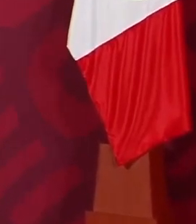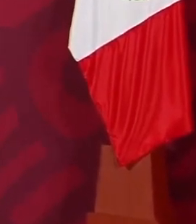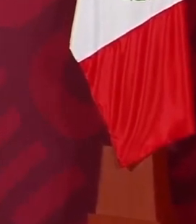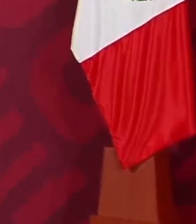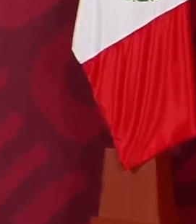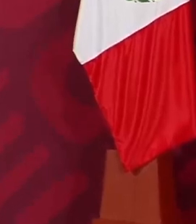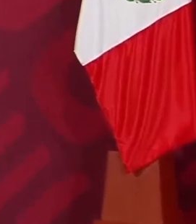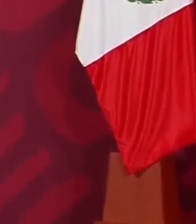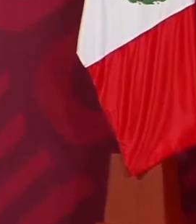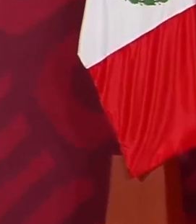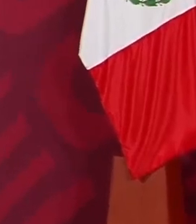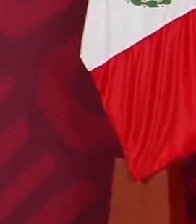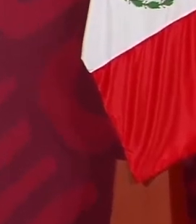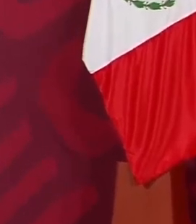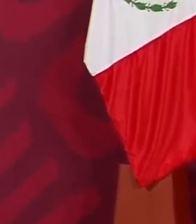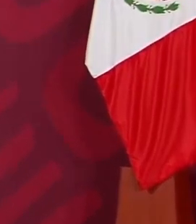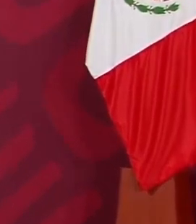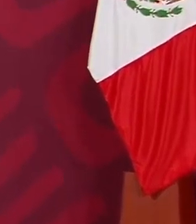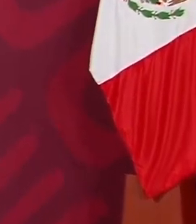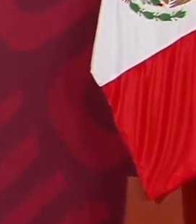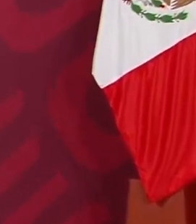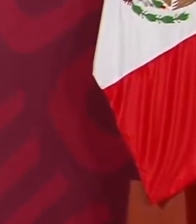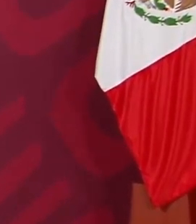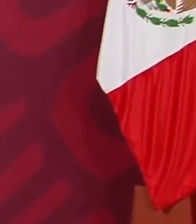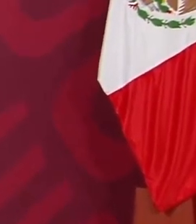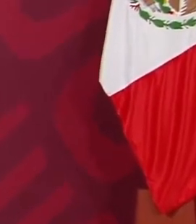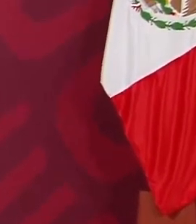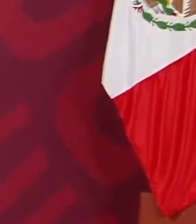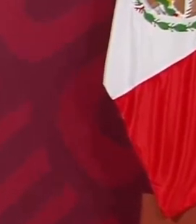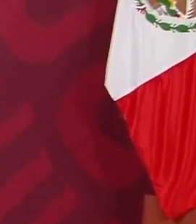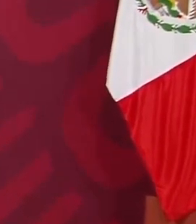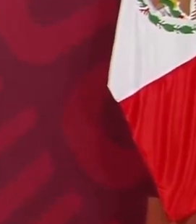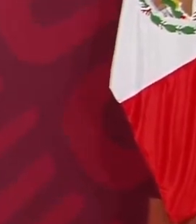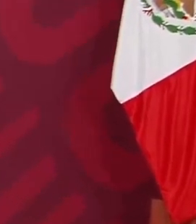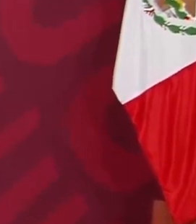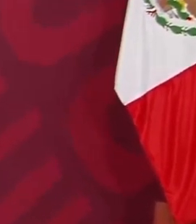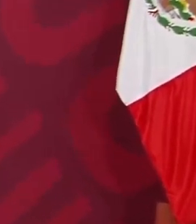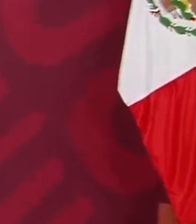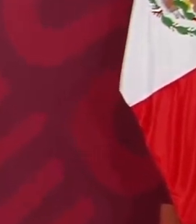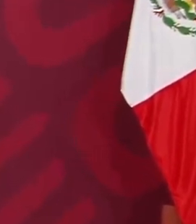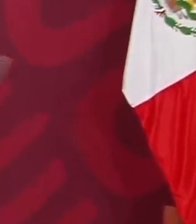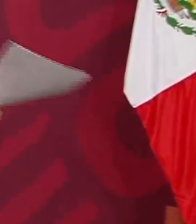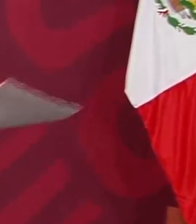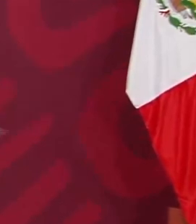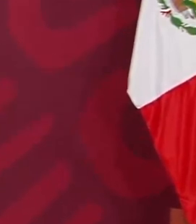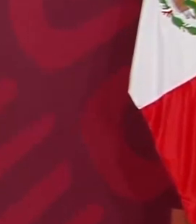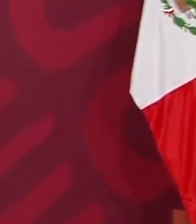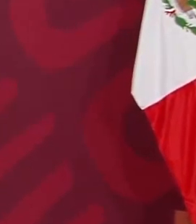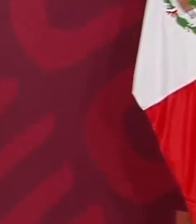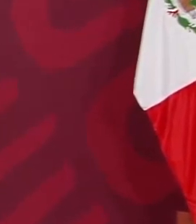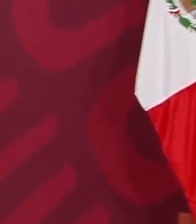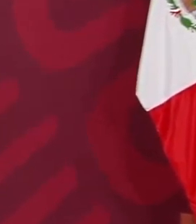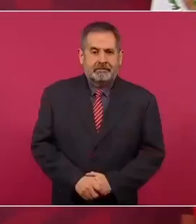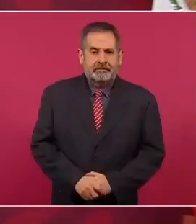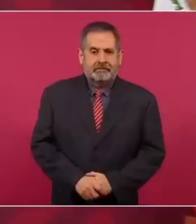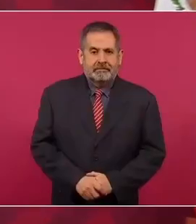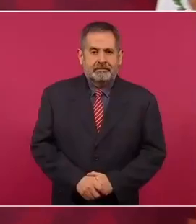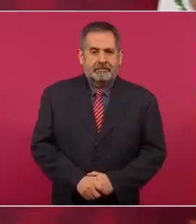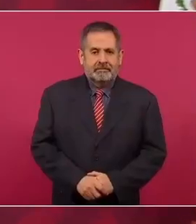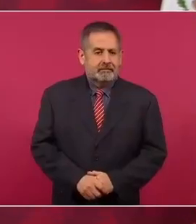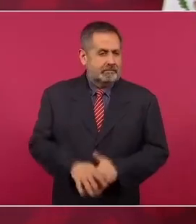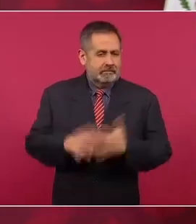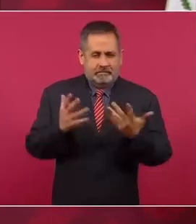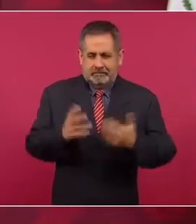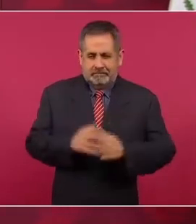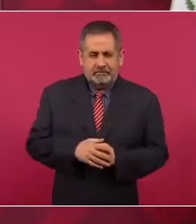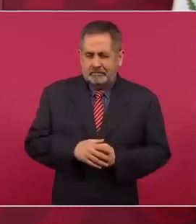proteger a los de arriba, a